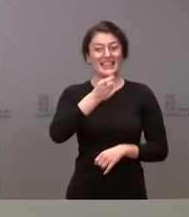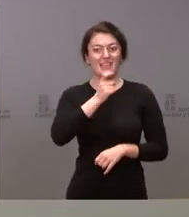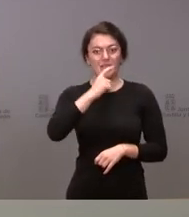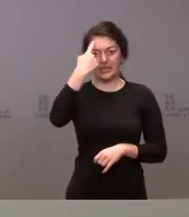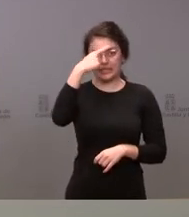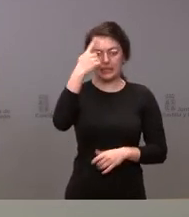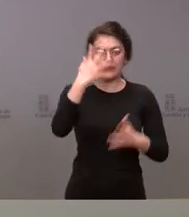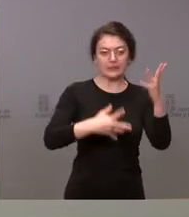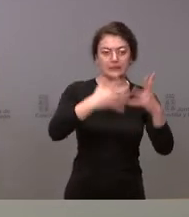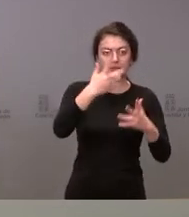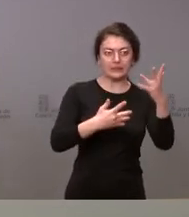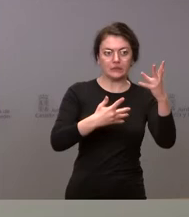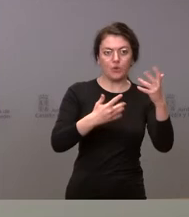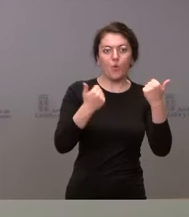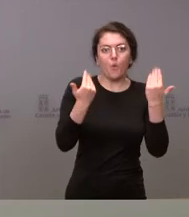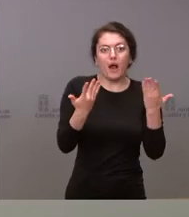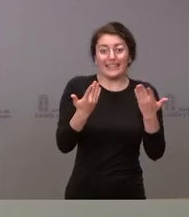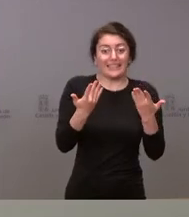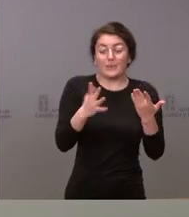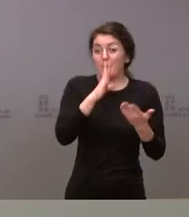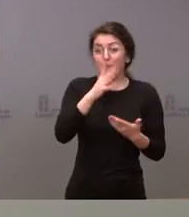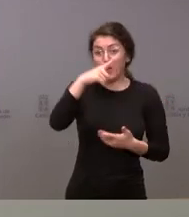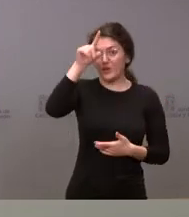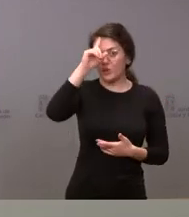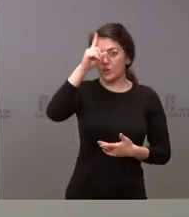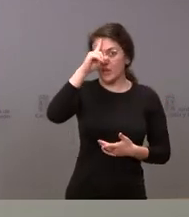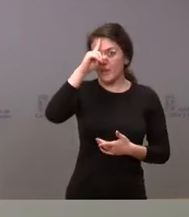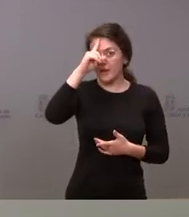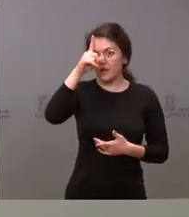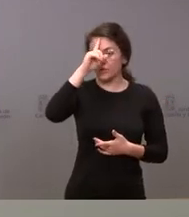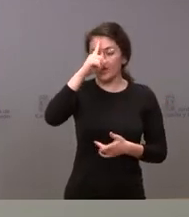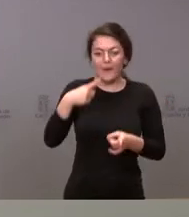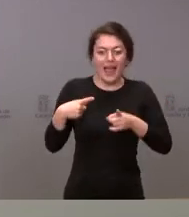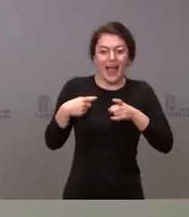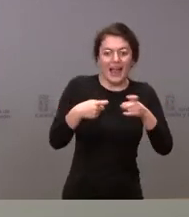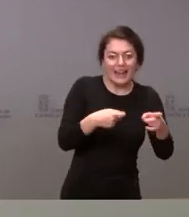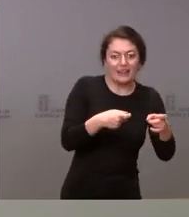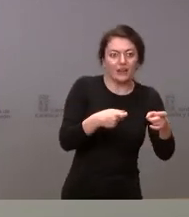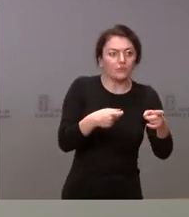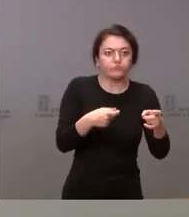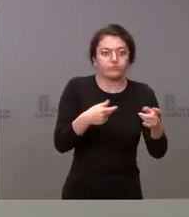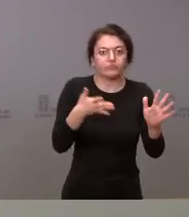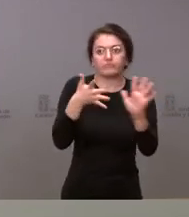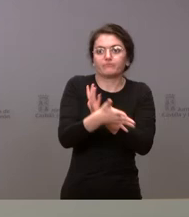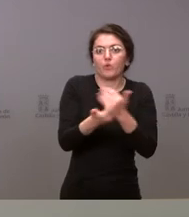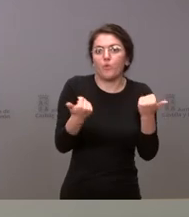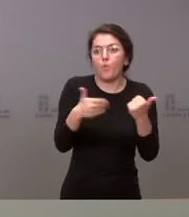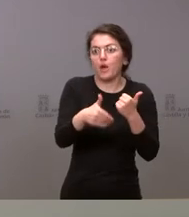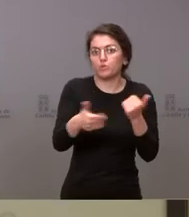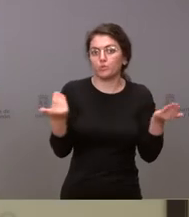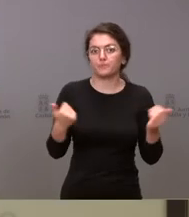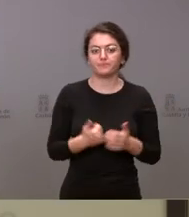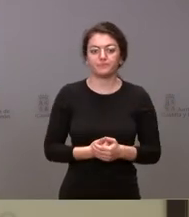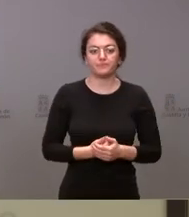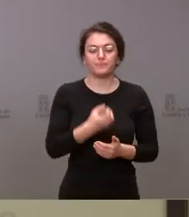intensidad ni la duración del impacto humanitario de esta invasión de Ucrania. Sí, buenos días. A me